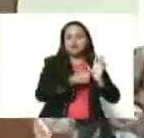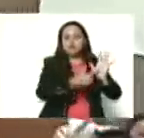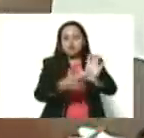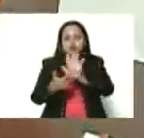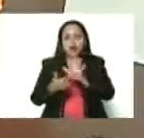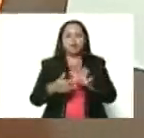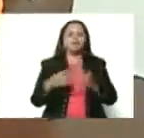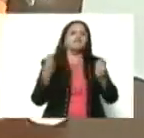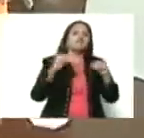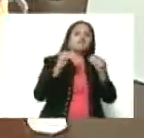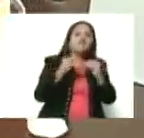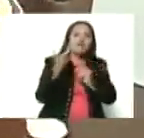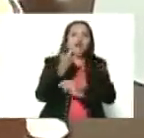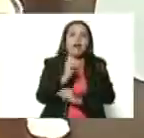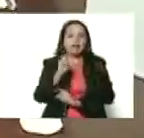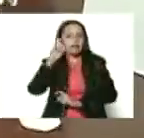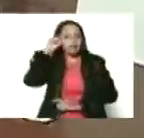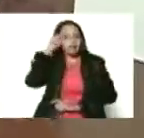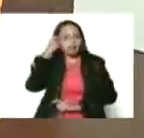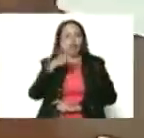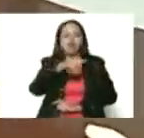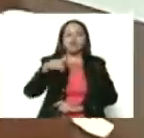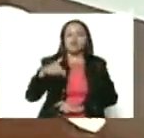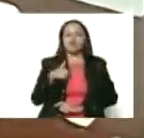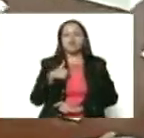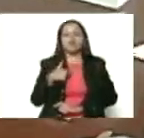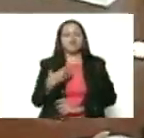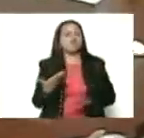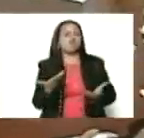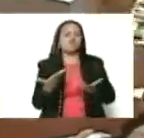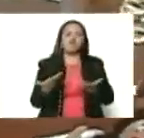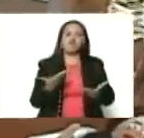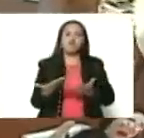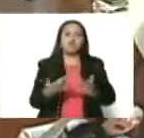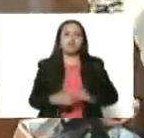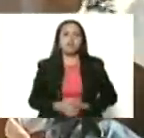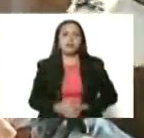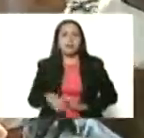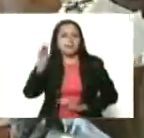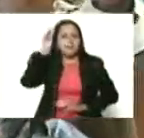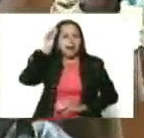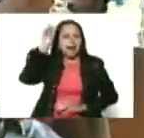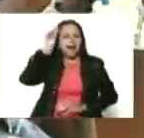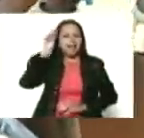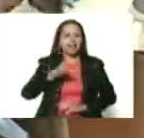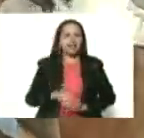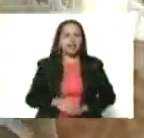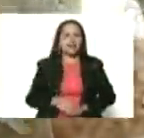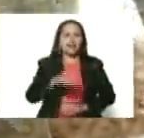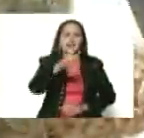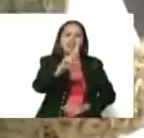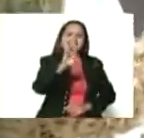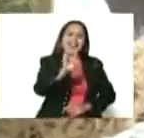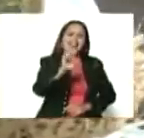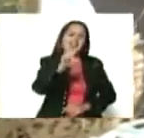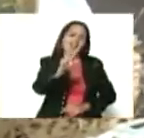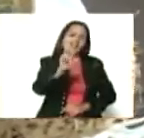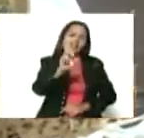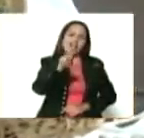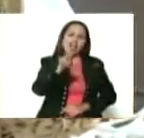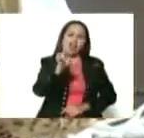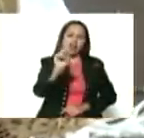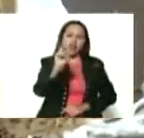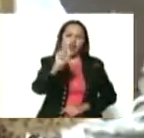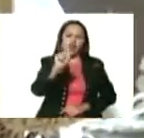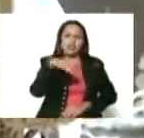muñecas nos hacen recordar al maestro Reverón. Y